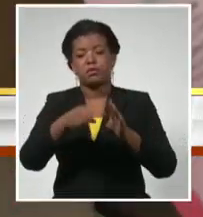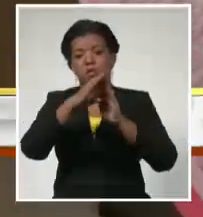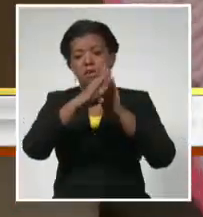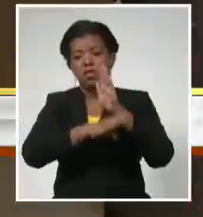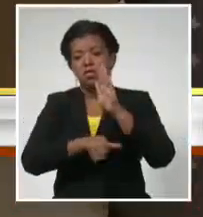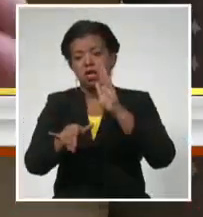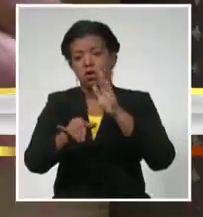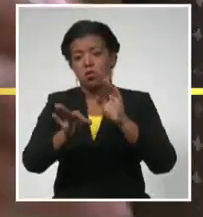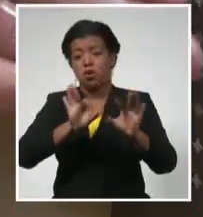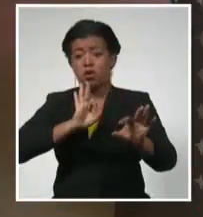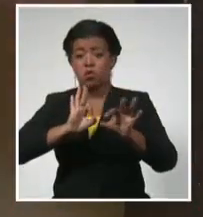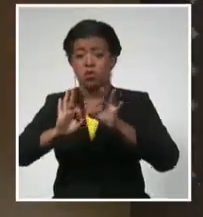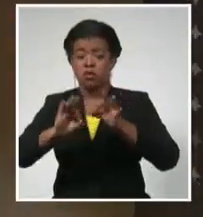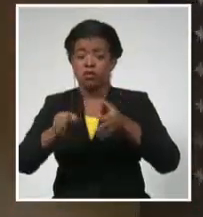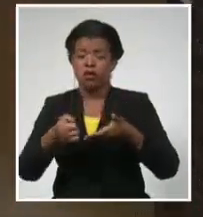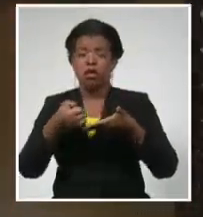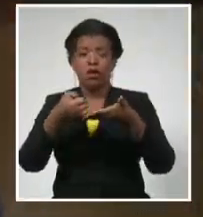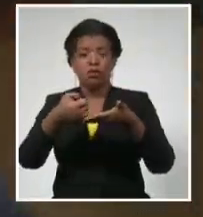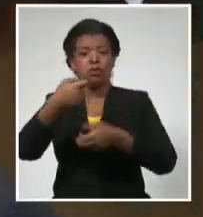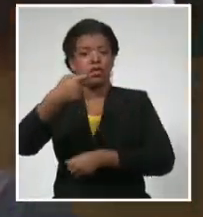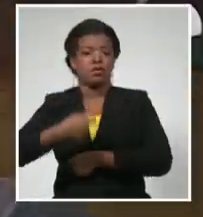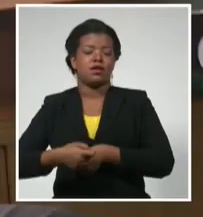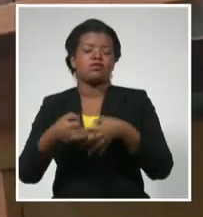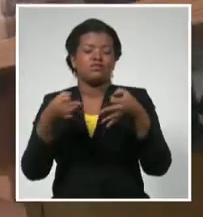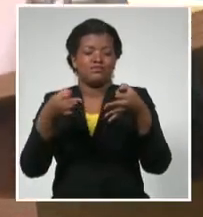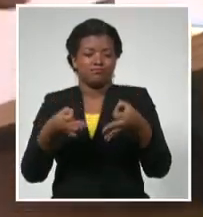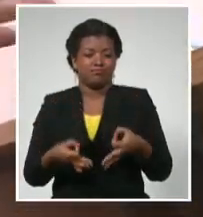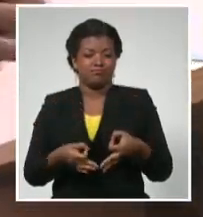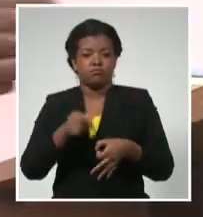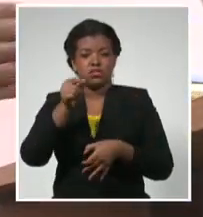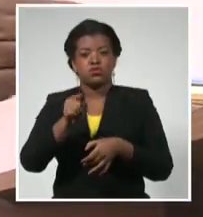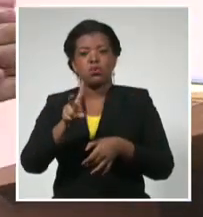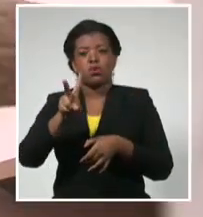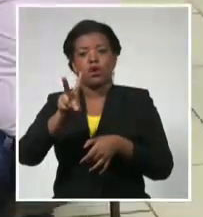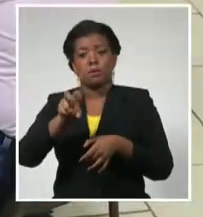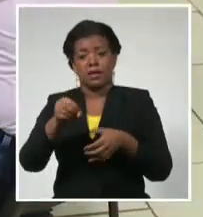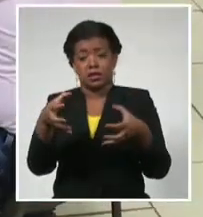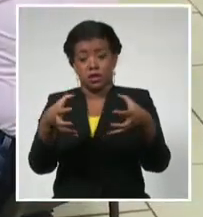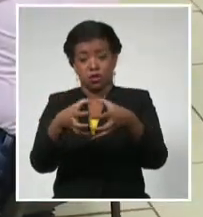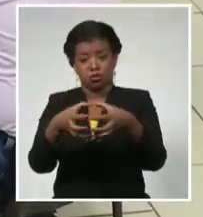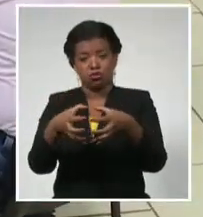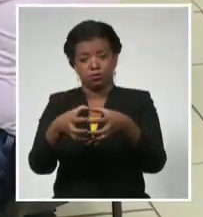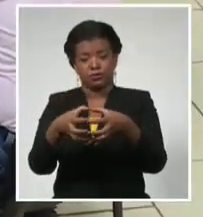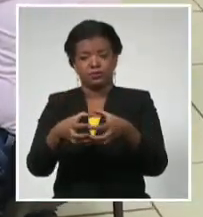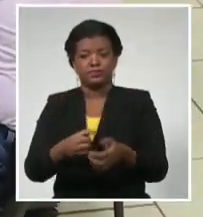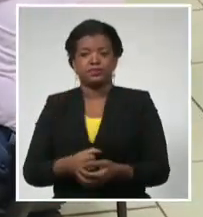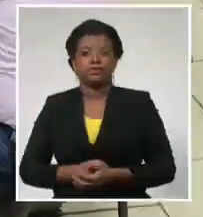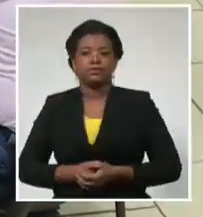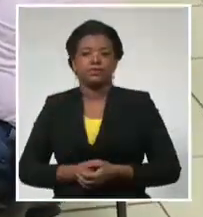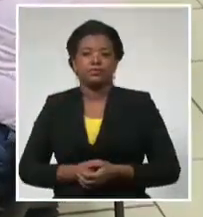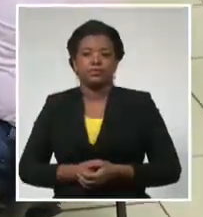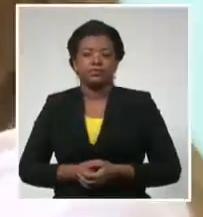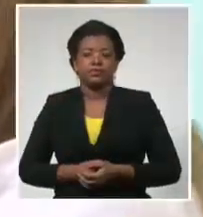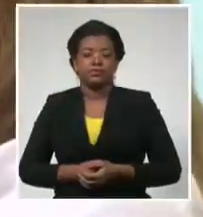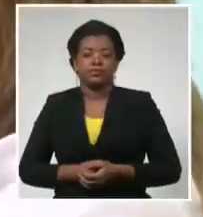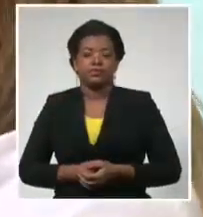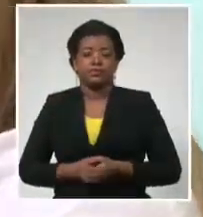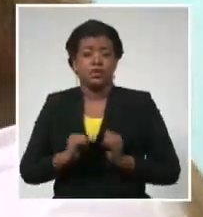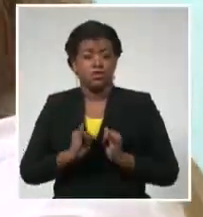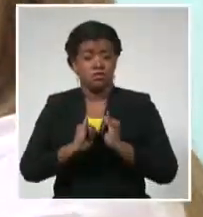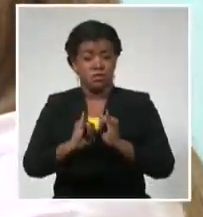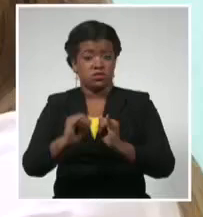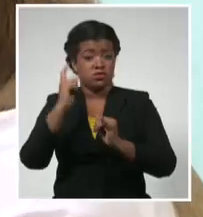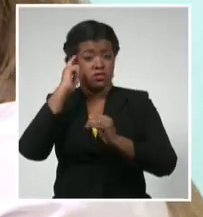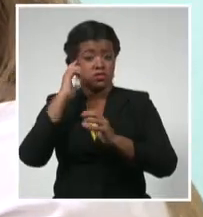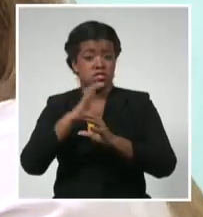la protección, beneficios, derechos y seguridad de los individuos involucrados en la investigación clínica. Como se ha informado por los científicos del